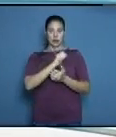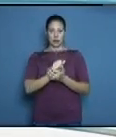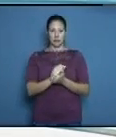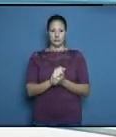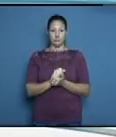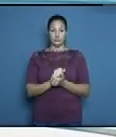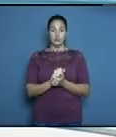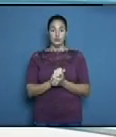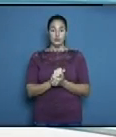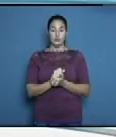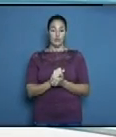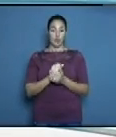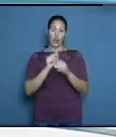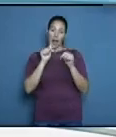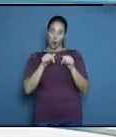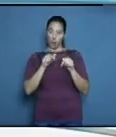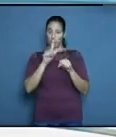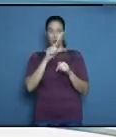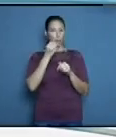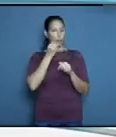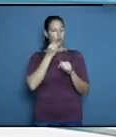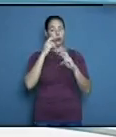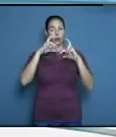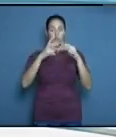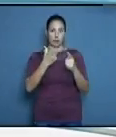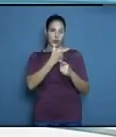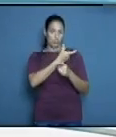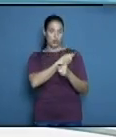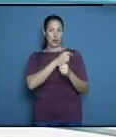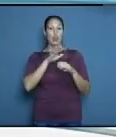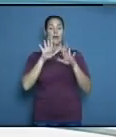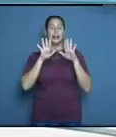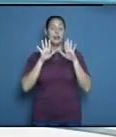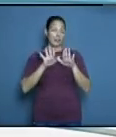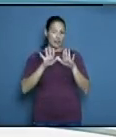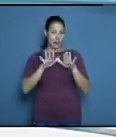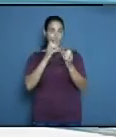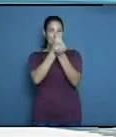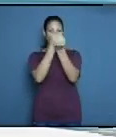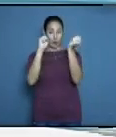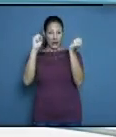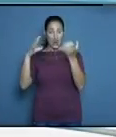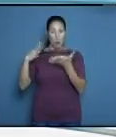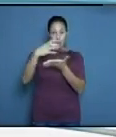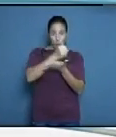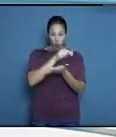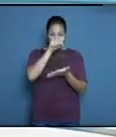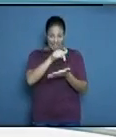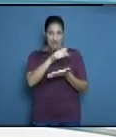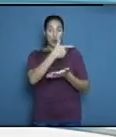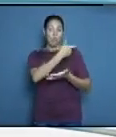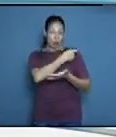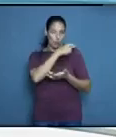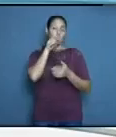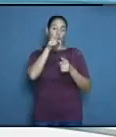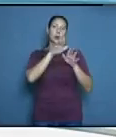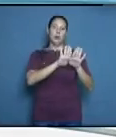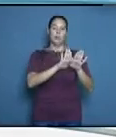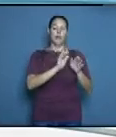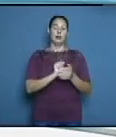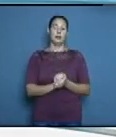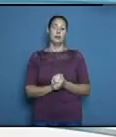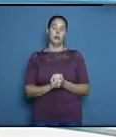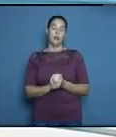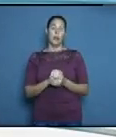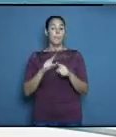vacunar y debe esperar entonces la vacuna la plus la soberana plus que es la para las personas con valesía pero ella no es un caso confirmado